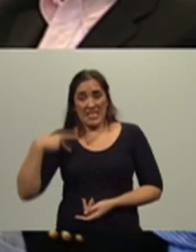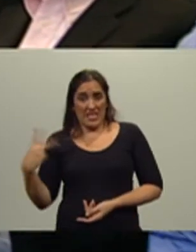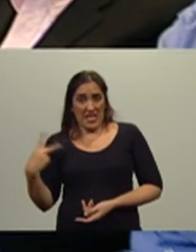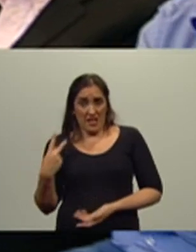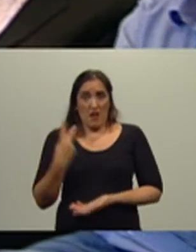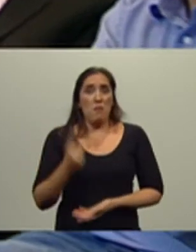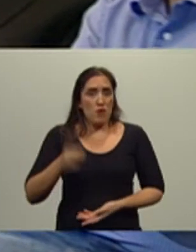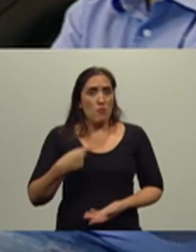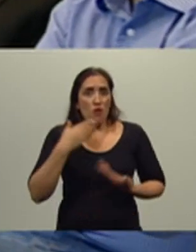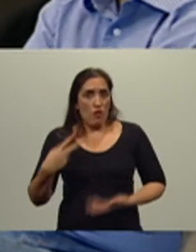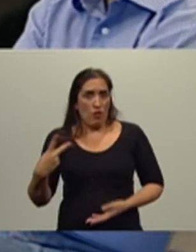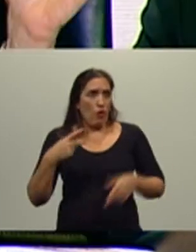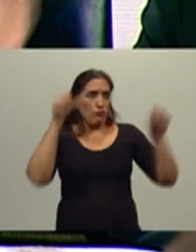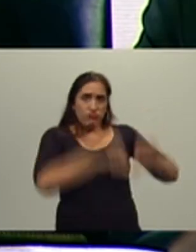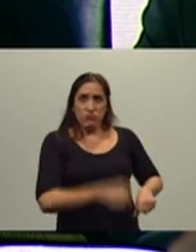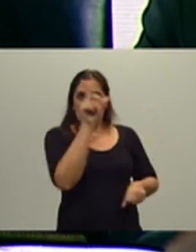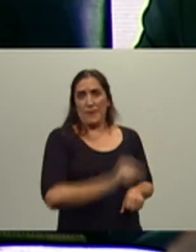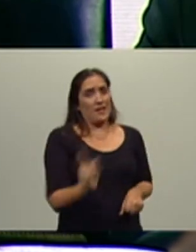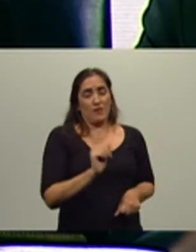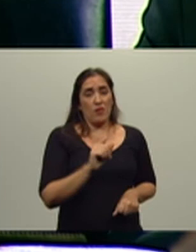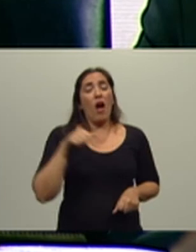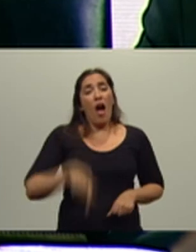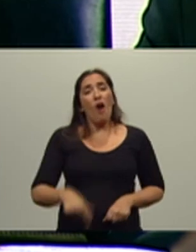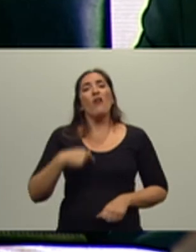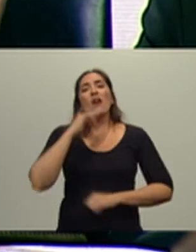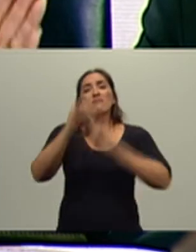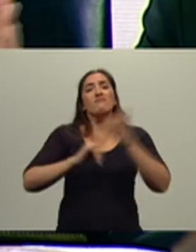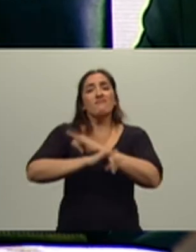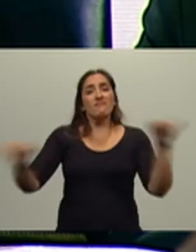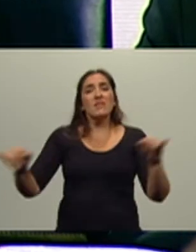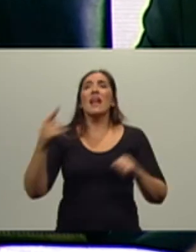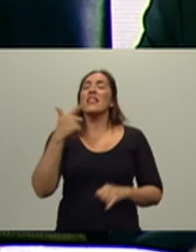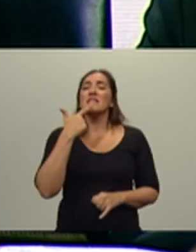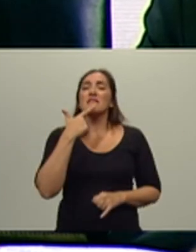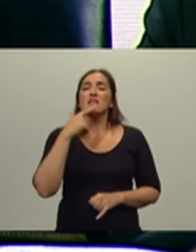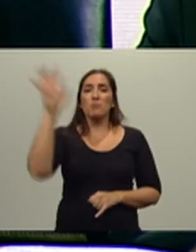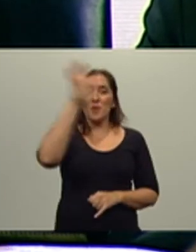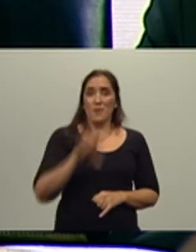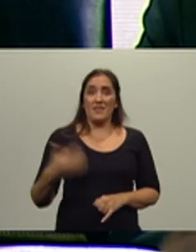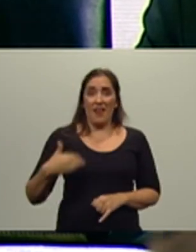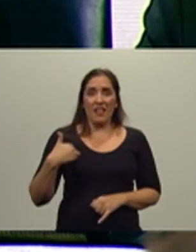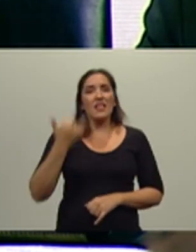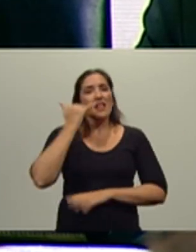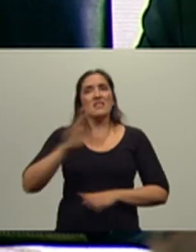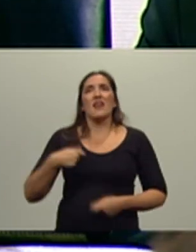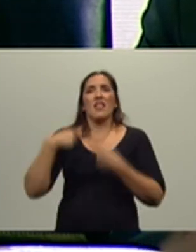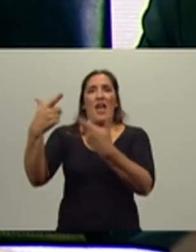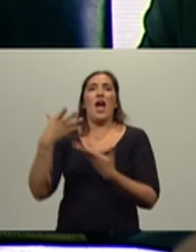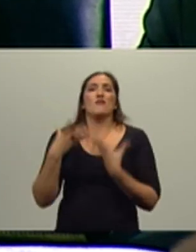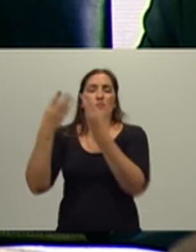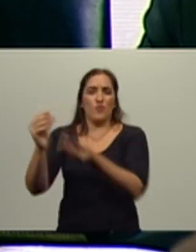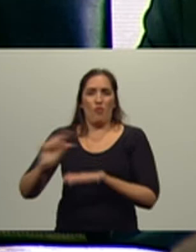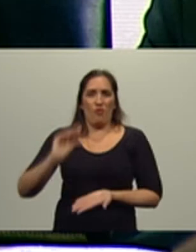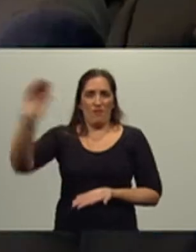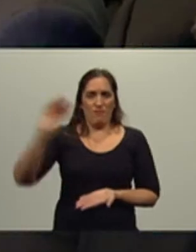quería, con estas medidas de ayuda a las provincias argentinas, 17 provincias argentinas, con la creación del Fondear,